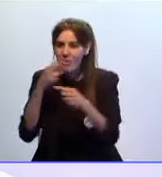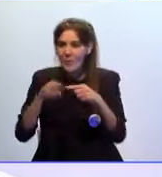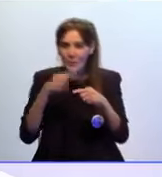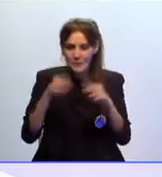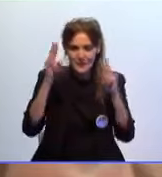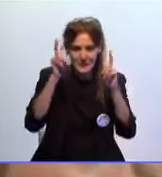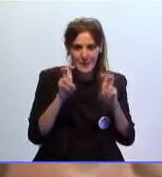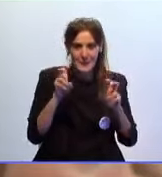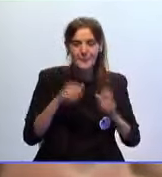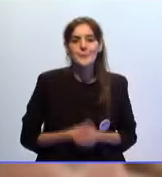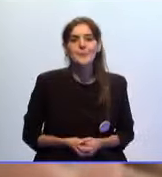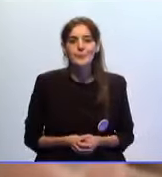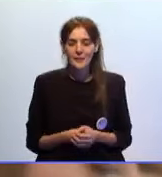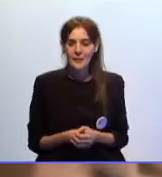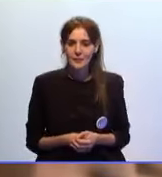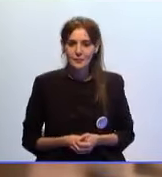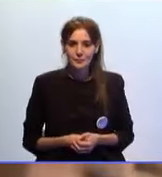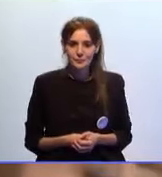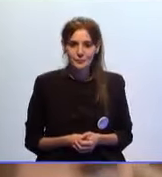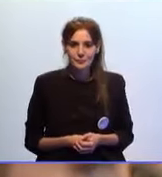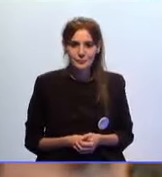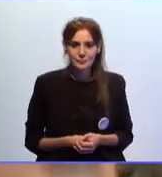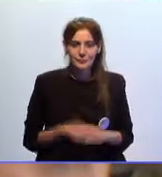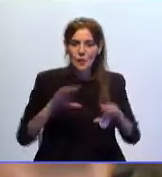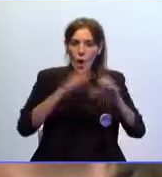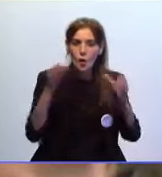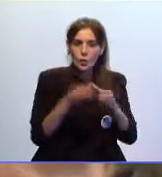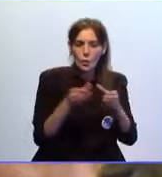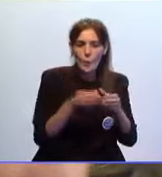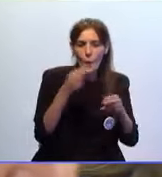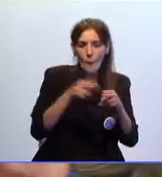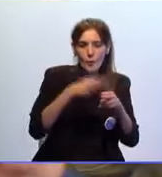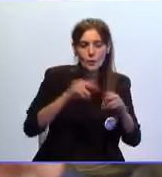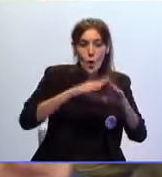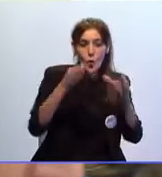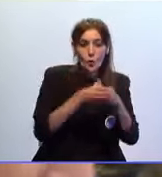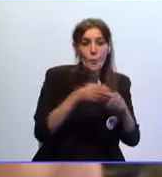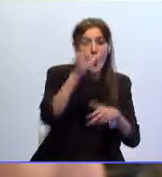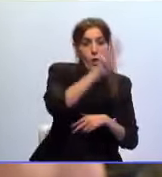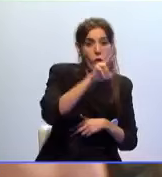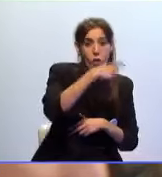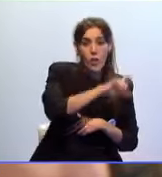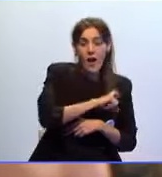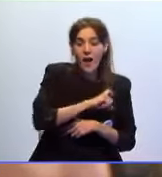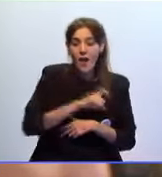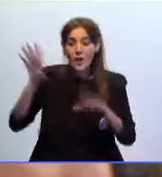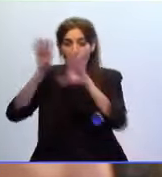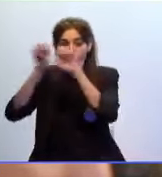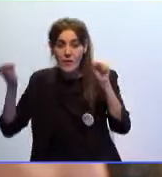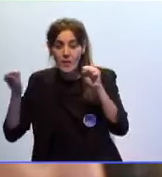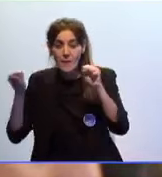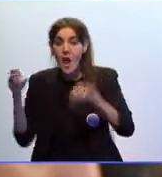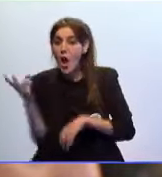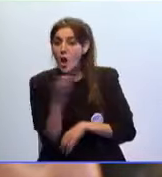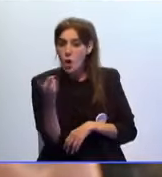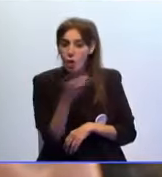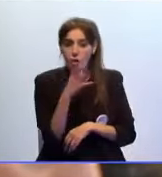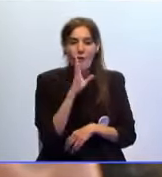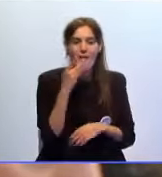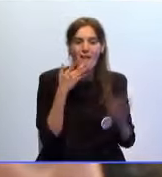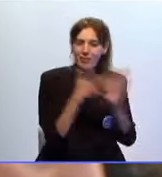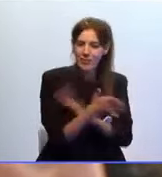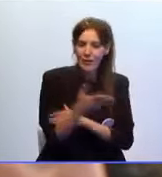este asunto. Los miembros de estos dos cuerpos, tanto Policía Nacional como Guardia Civil, como digo,